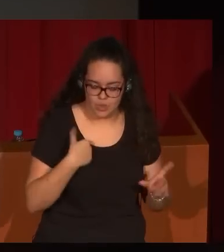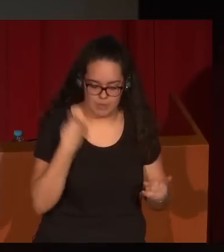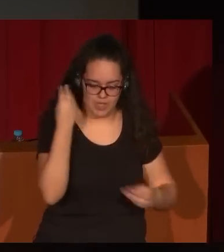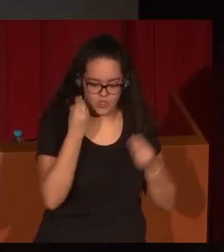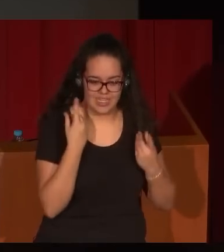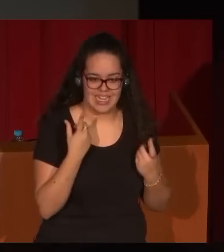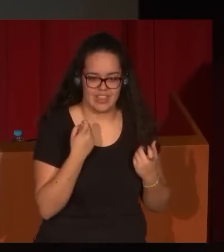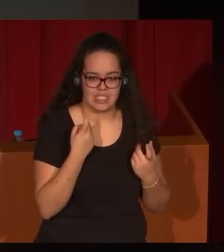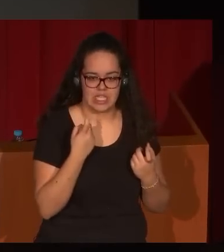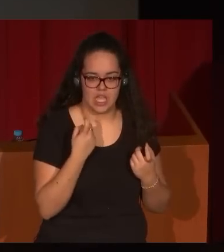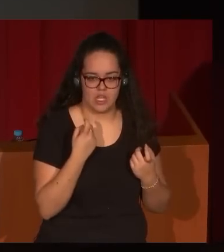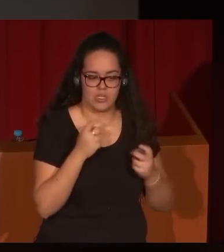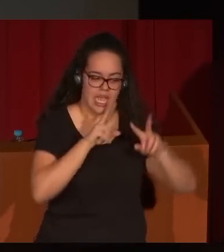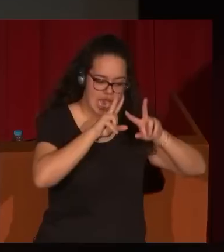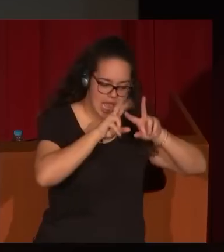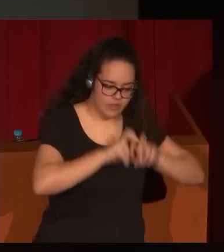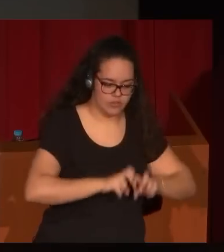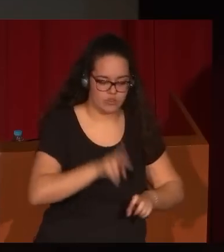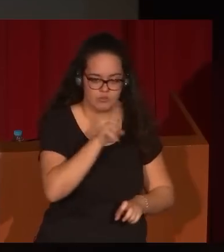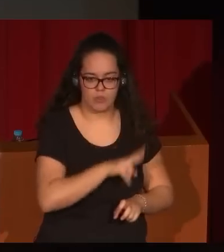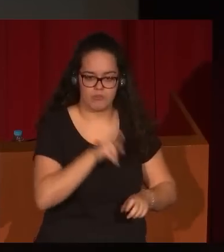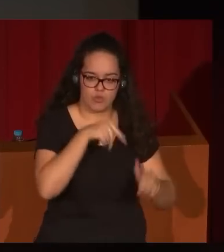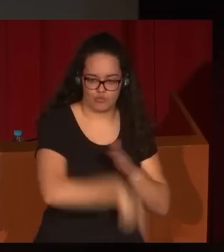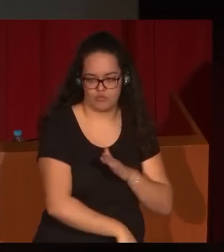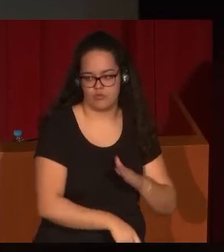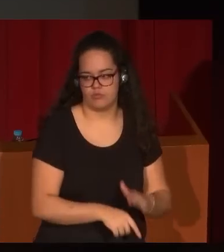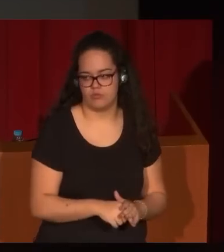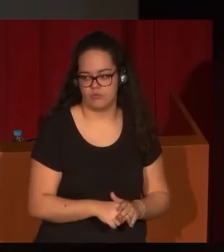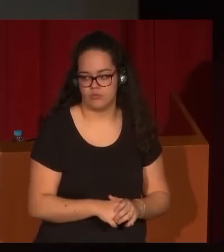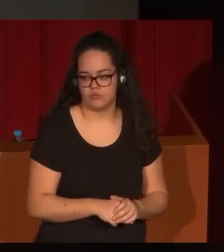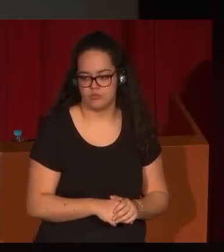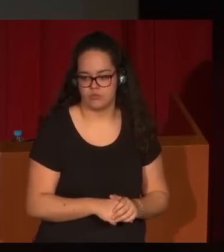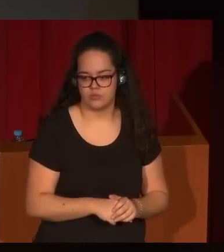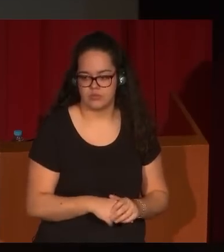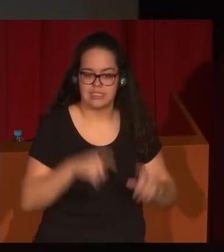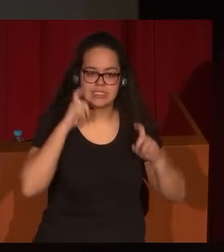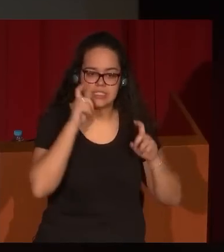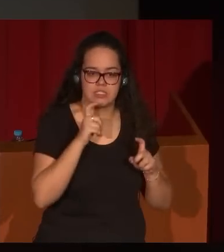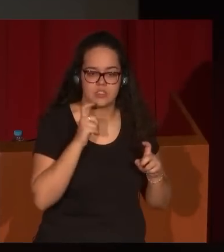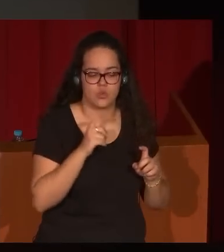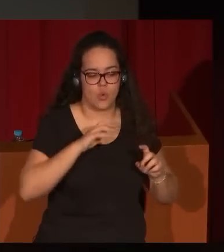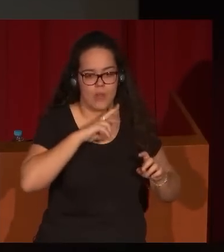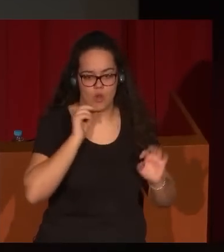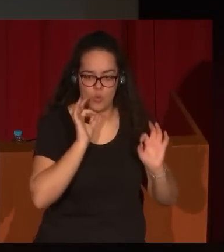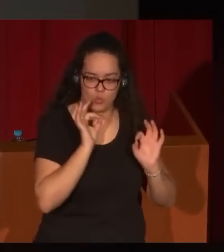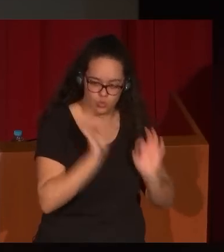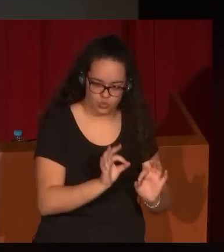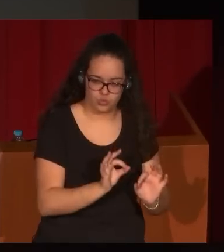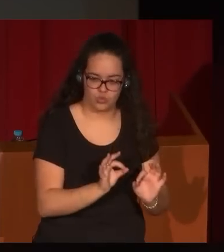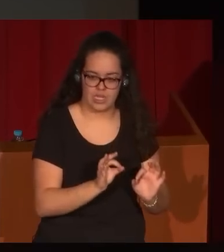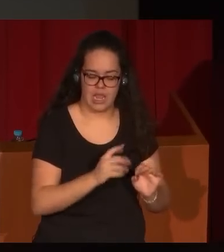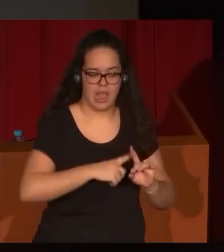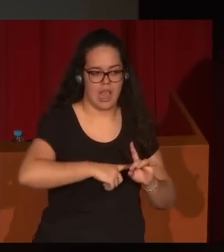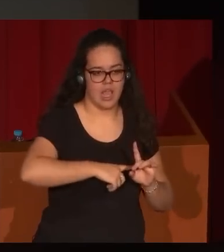una revisión profunda y que intente poner en su justo valor la altura, la